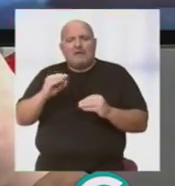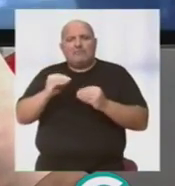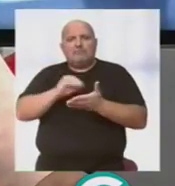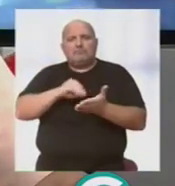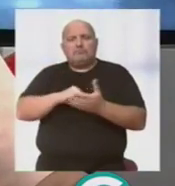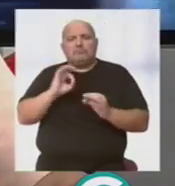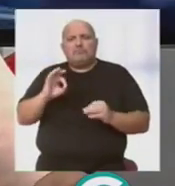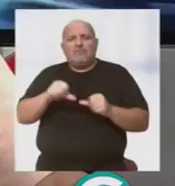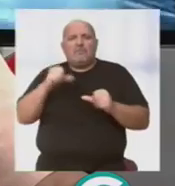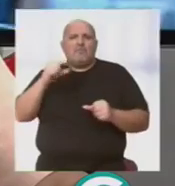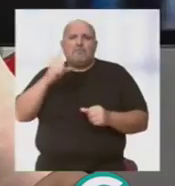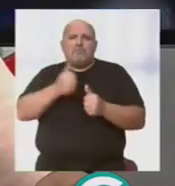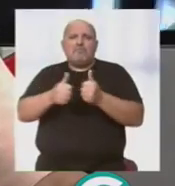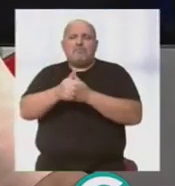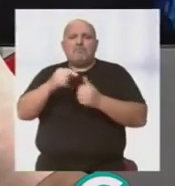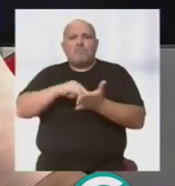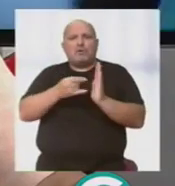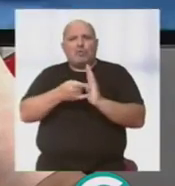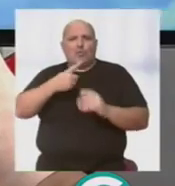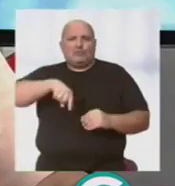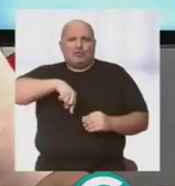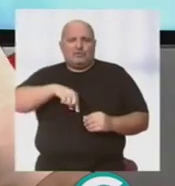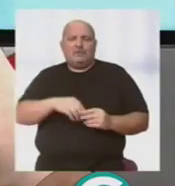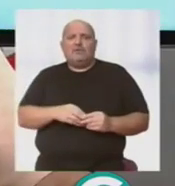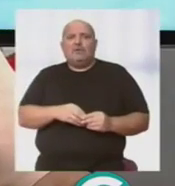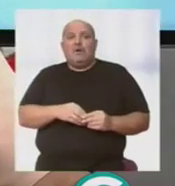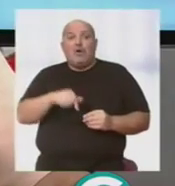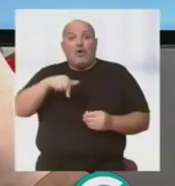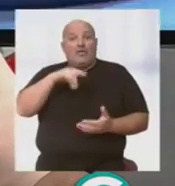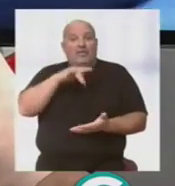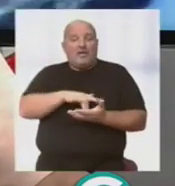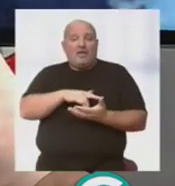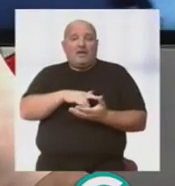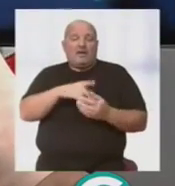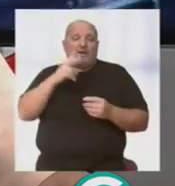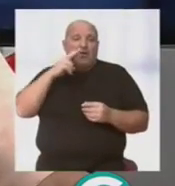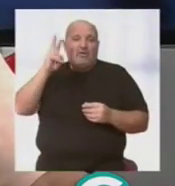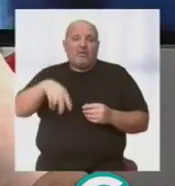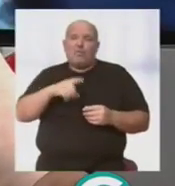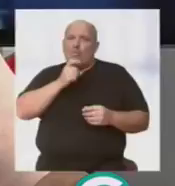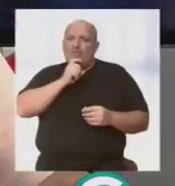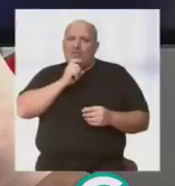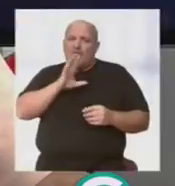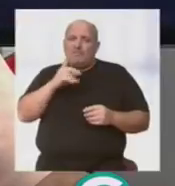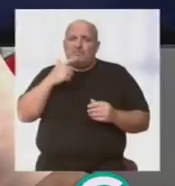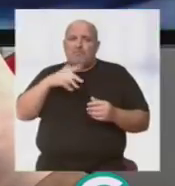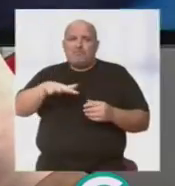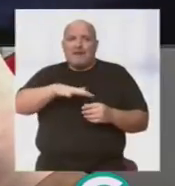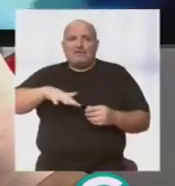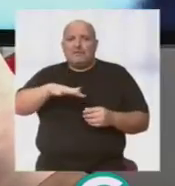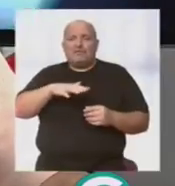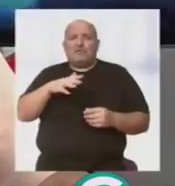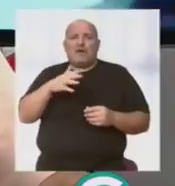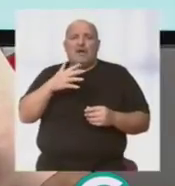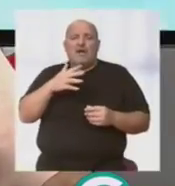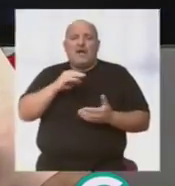parte prioritariamente del proyecto nuestro. Hoy en día hay que reconocer que es muy difícil en un patio, en un